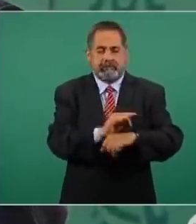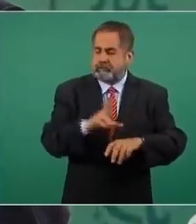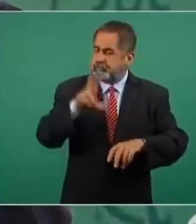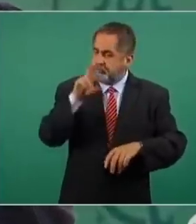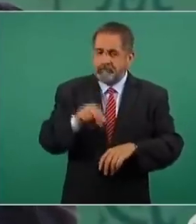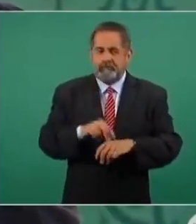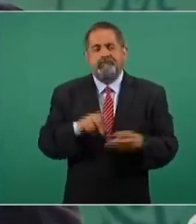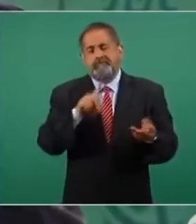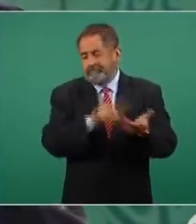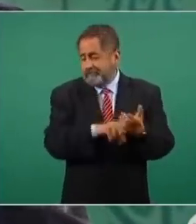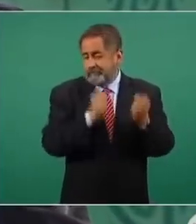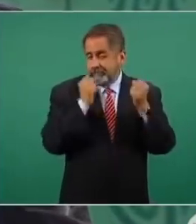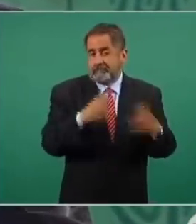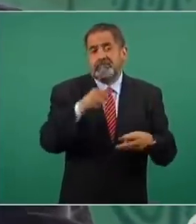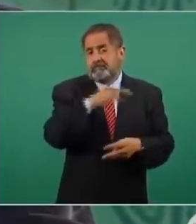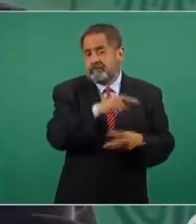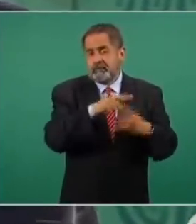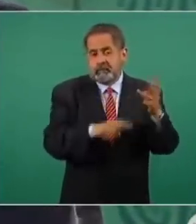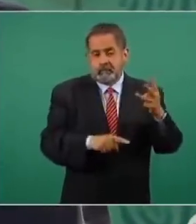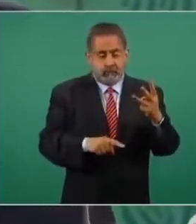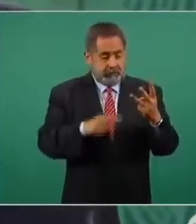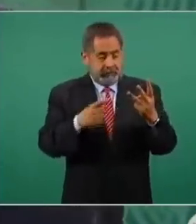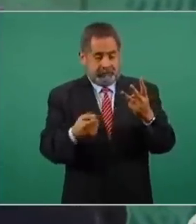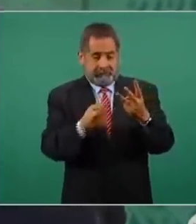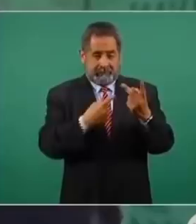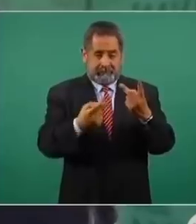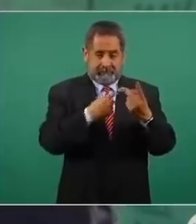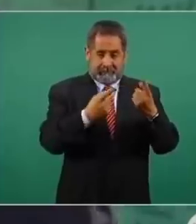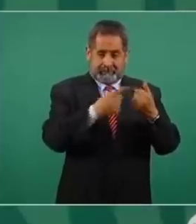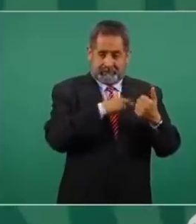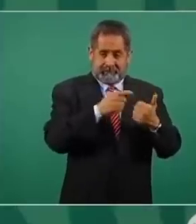que impera en el Poder Judicial si todo eso